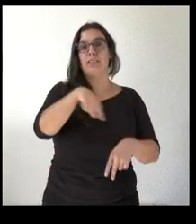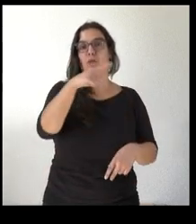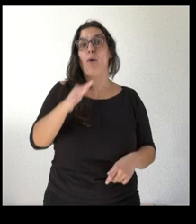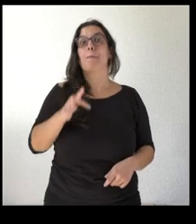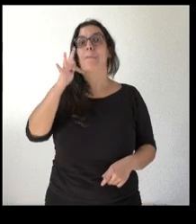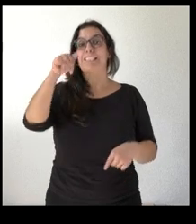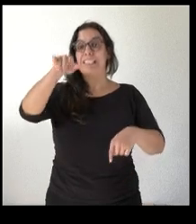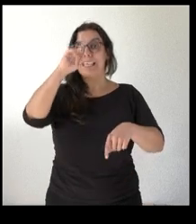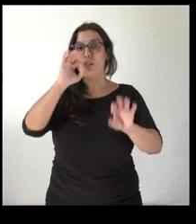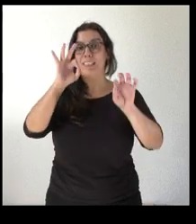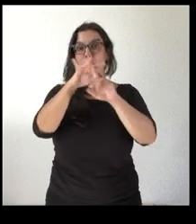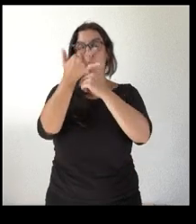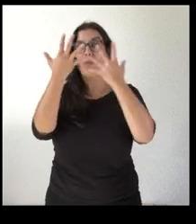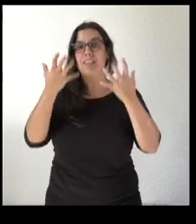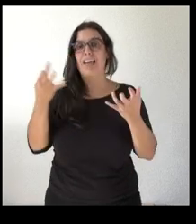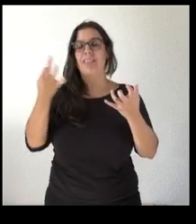sequía ese trasvase